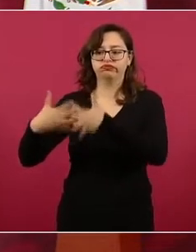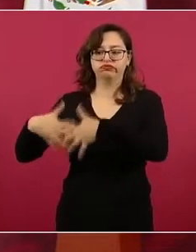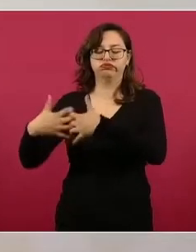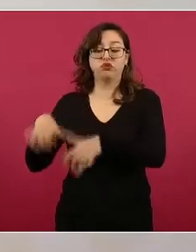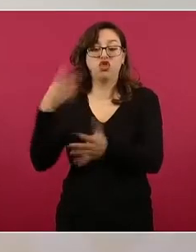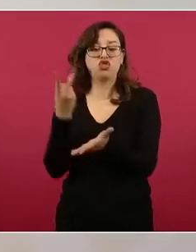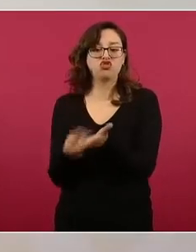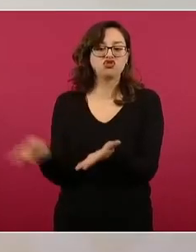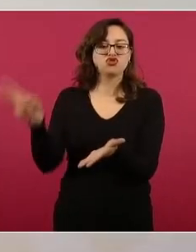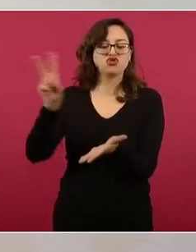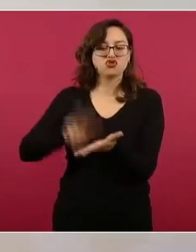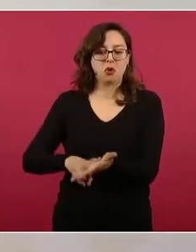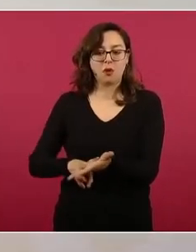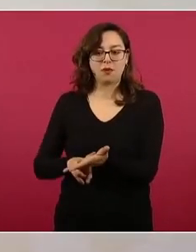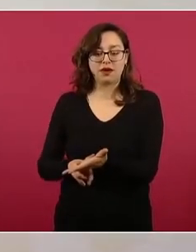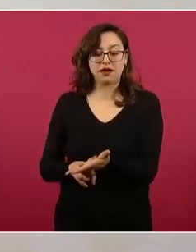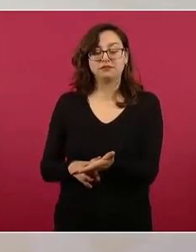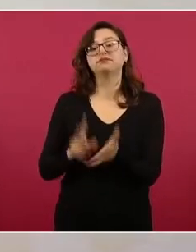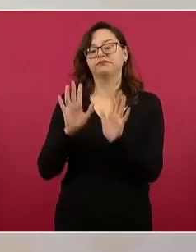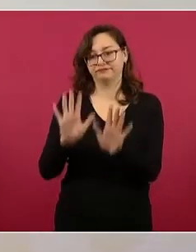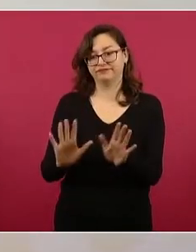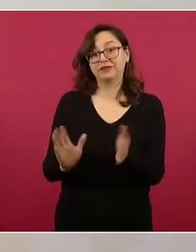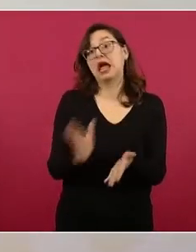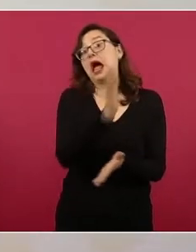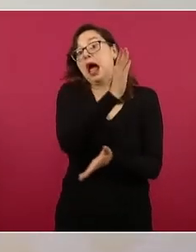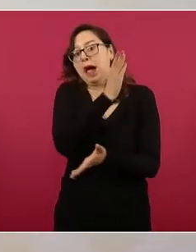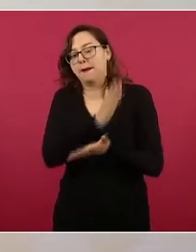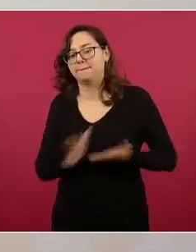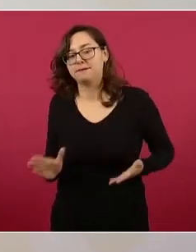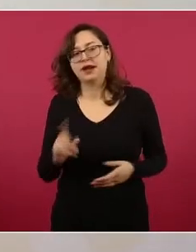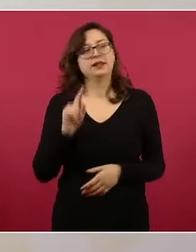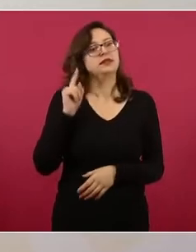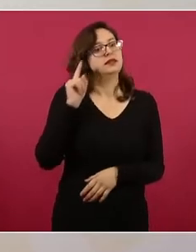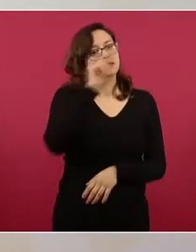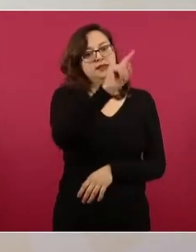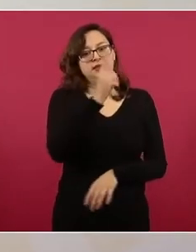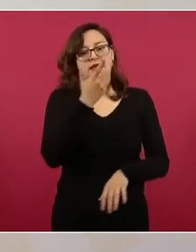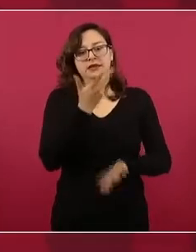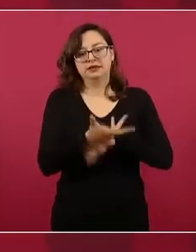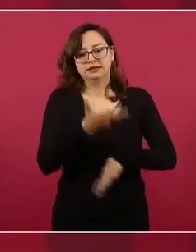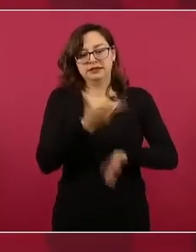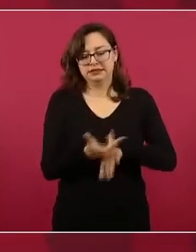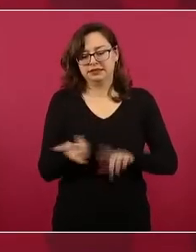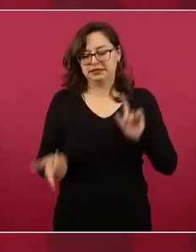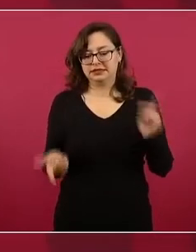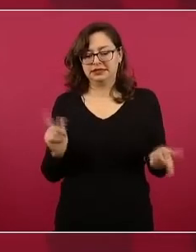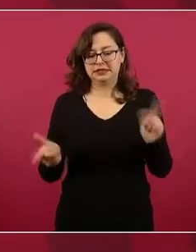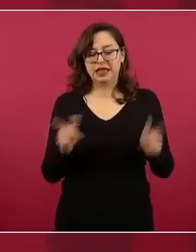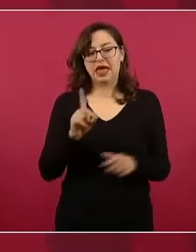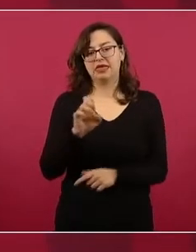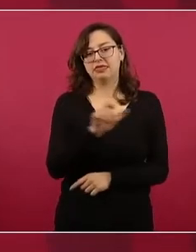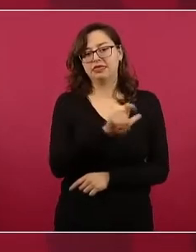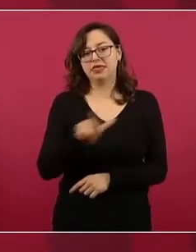compramos, además de la refinería de Deer Park, y aunque les duela